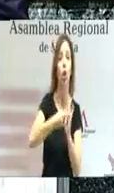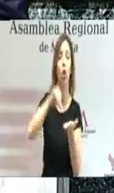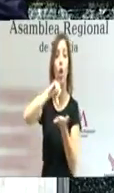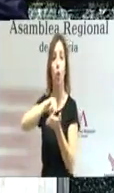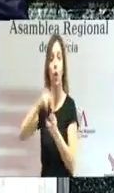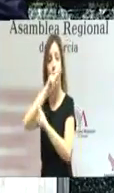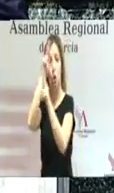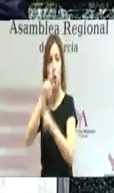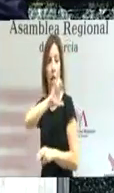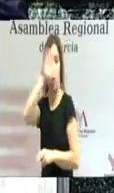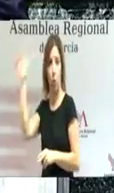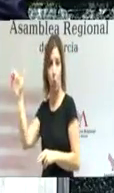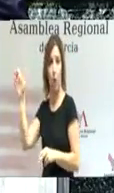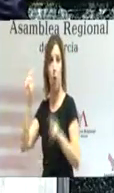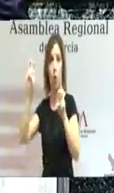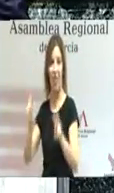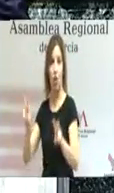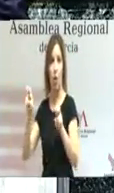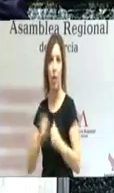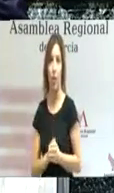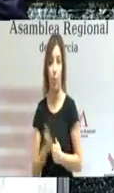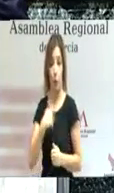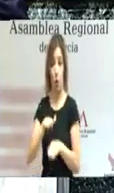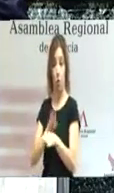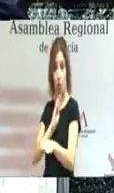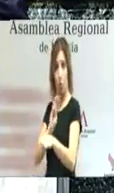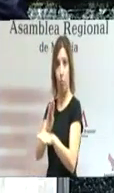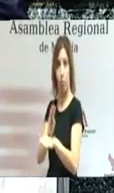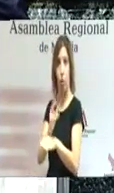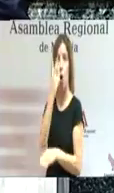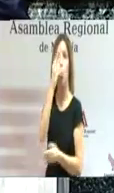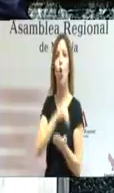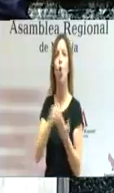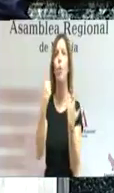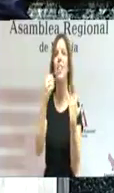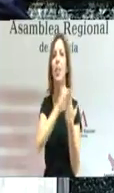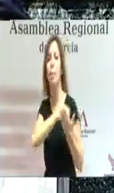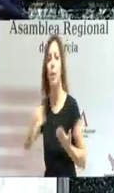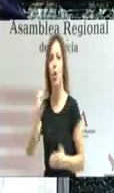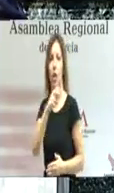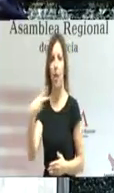empresa e innovación, en los que hemos invertido este año 2,6 millones de euros.